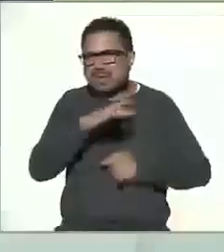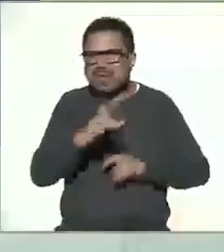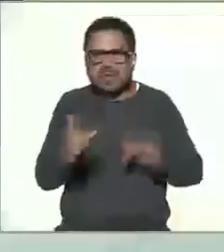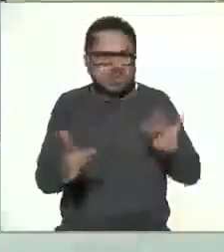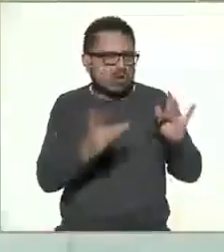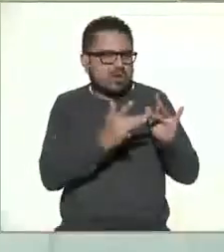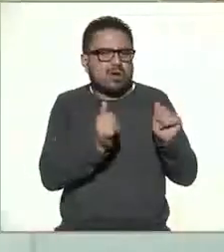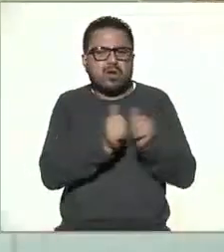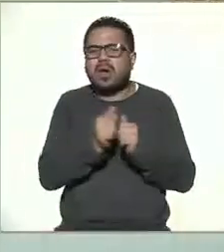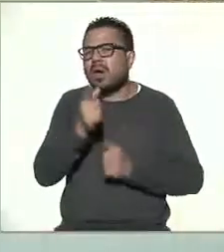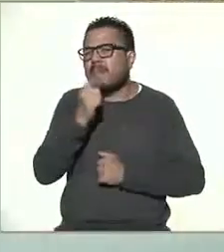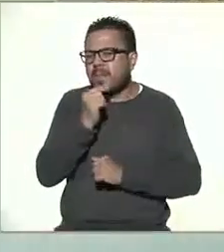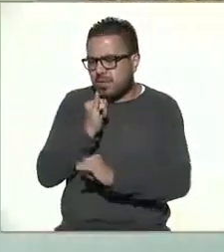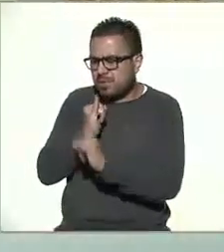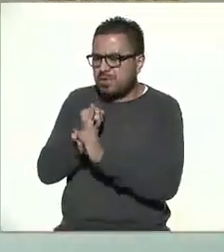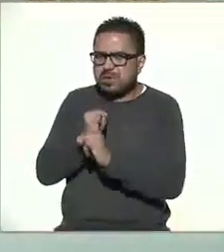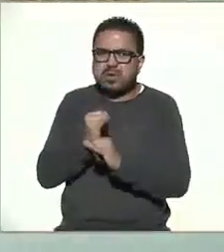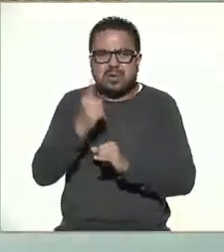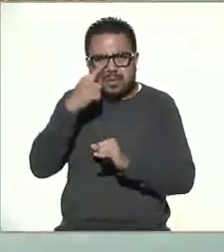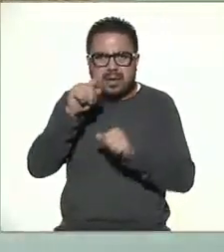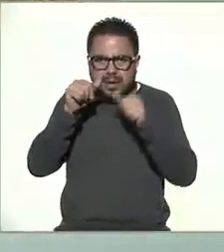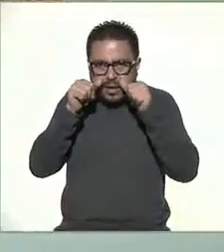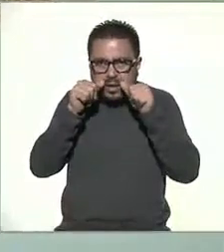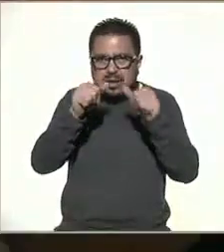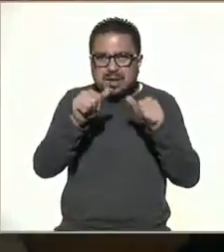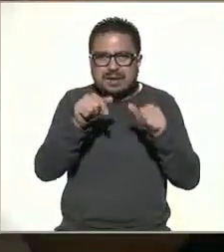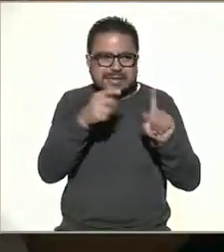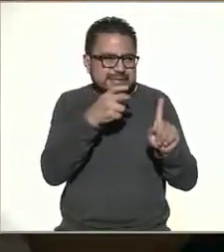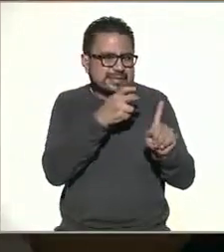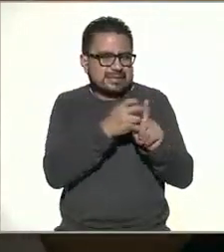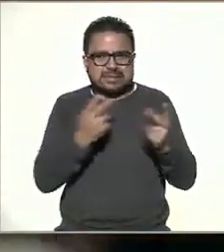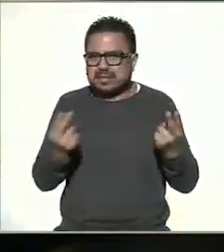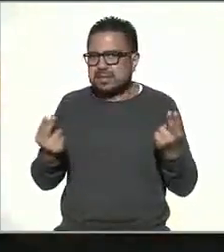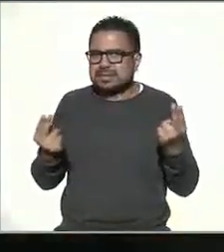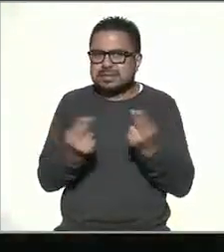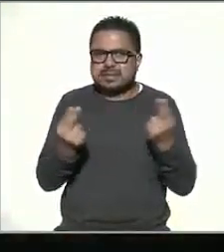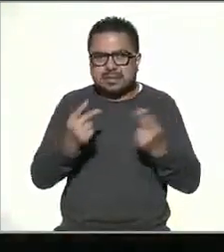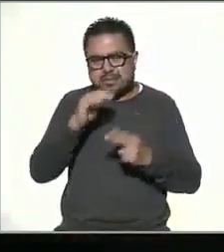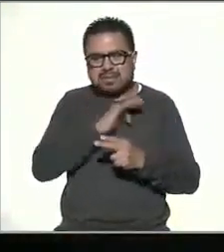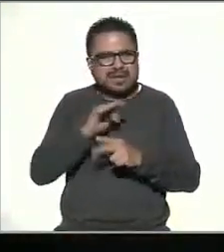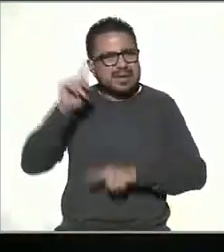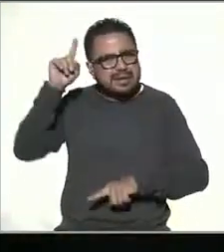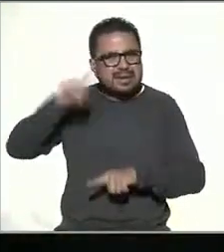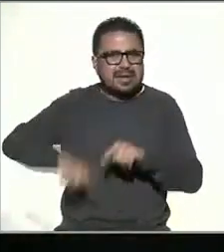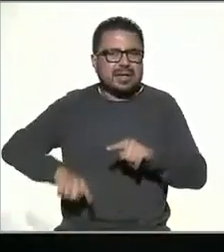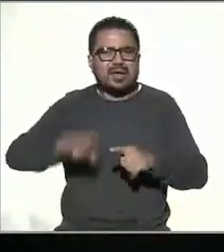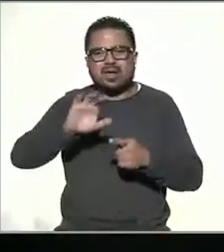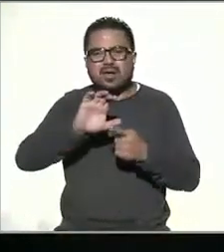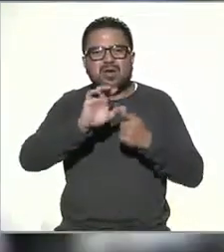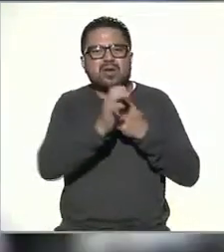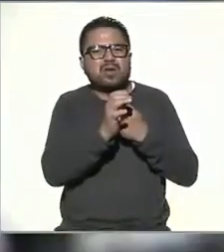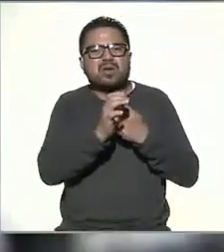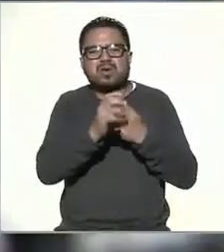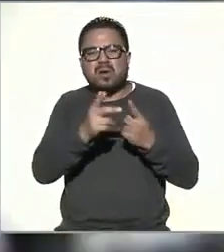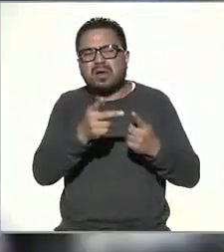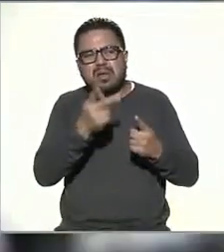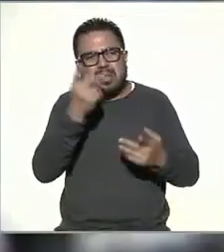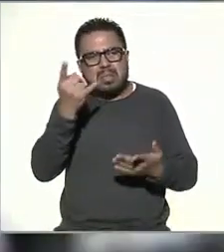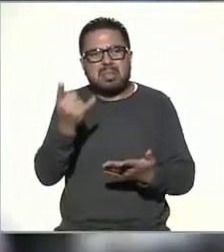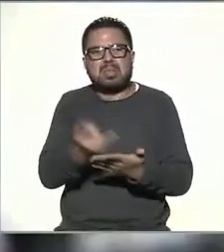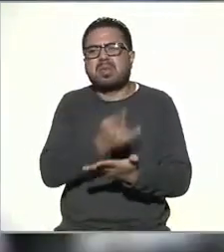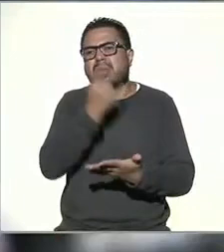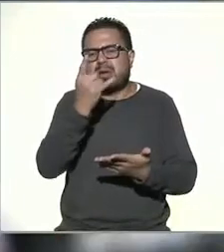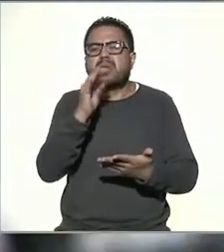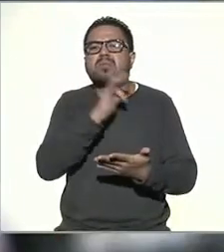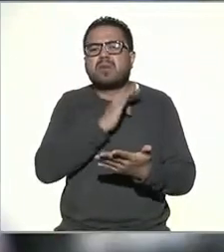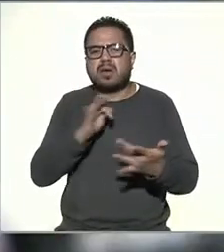con esta policía cibernética que está para atender justamente estas necesidades para evitar la comisión del fraude pueden